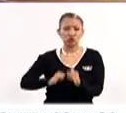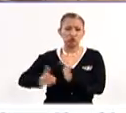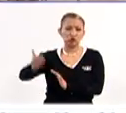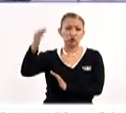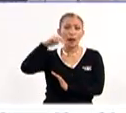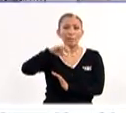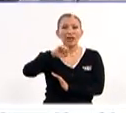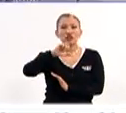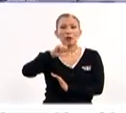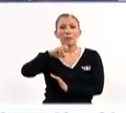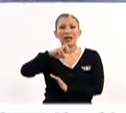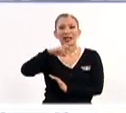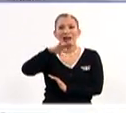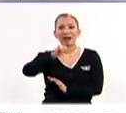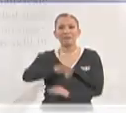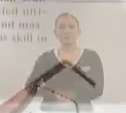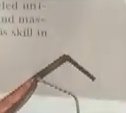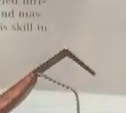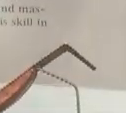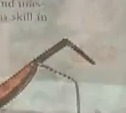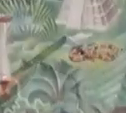originario de Mesoamérica.